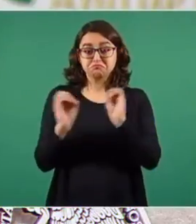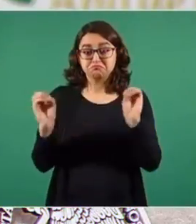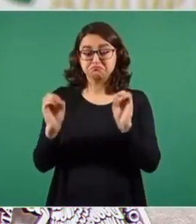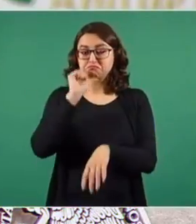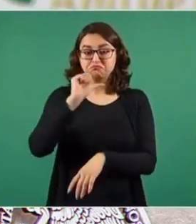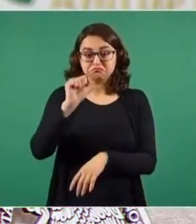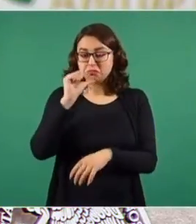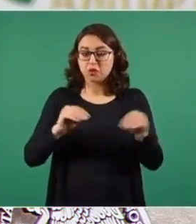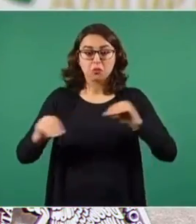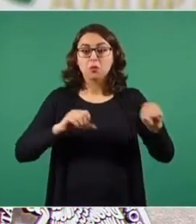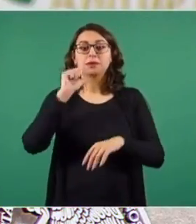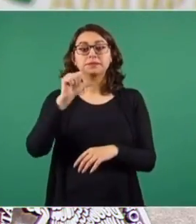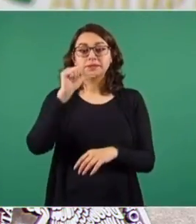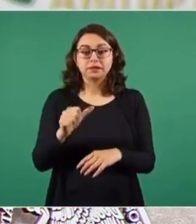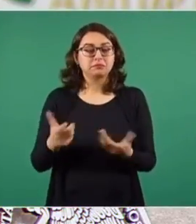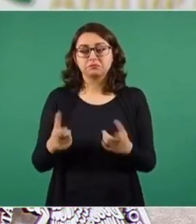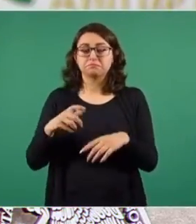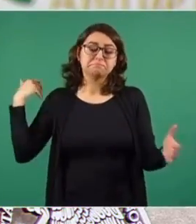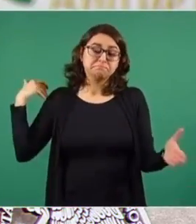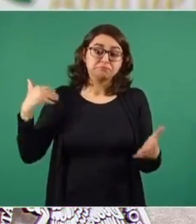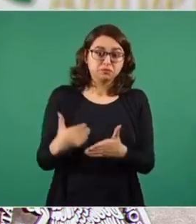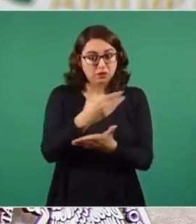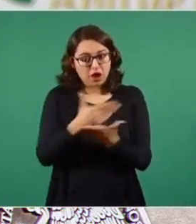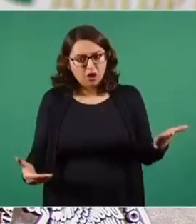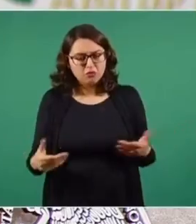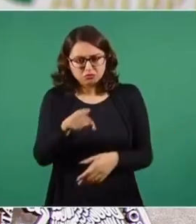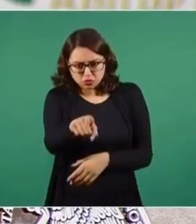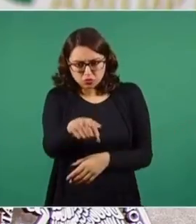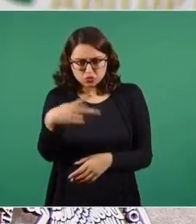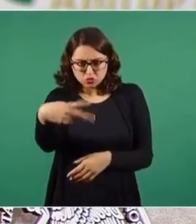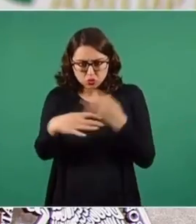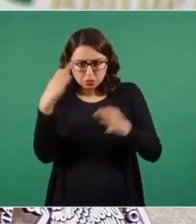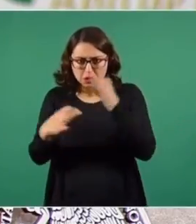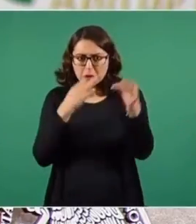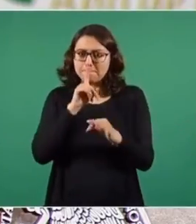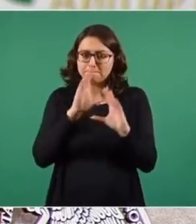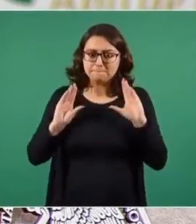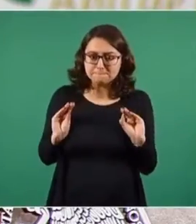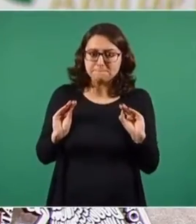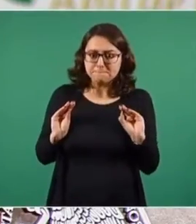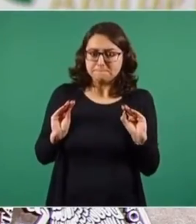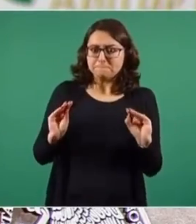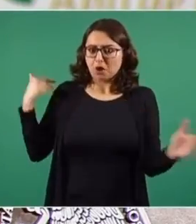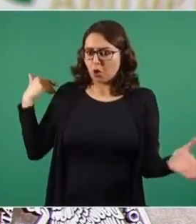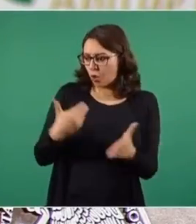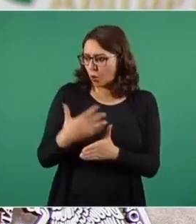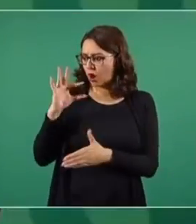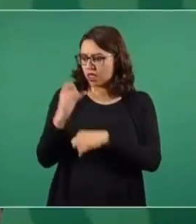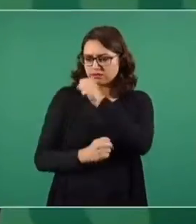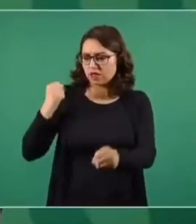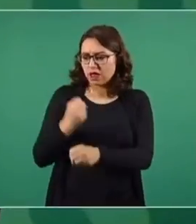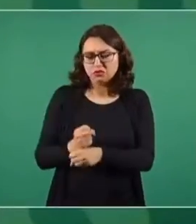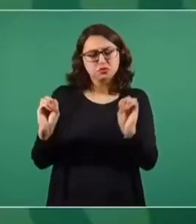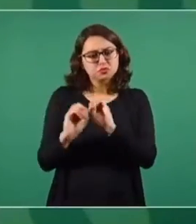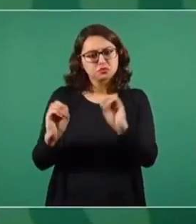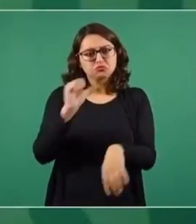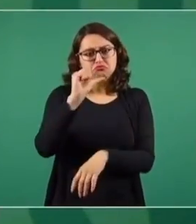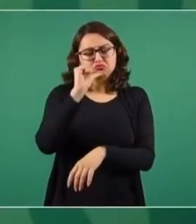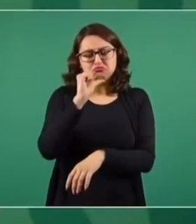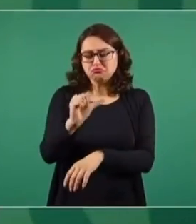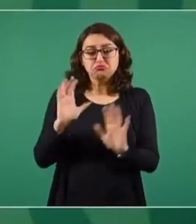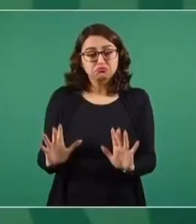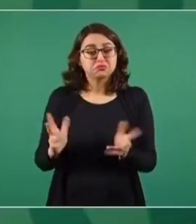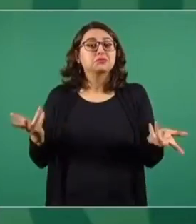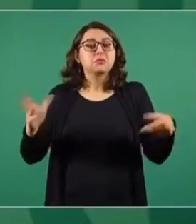porque Brumberg, como todos los que defendían la política neoliberal,